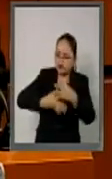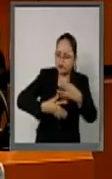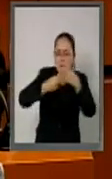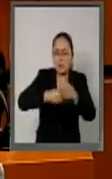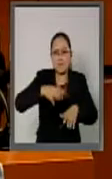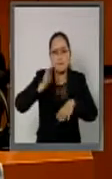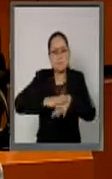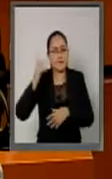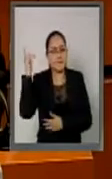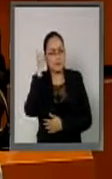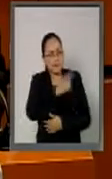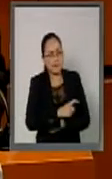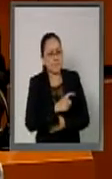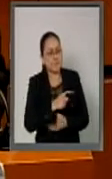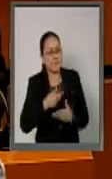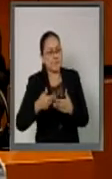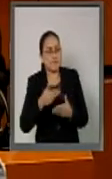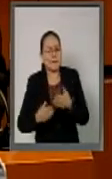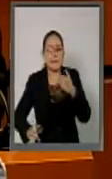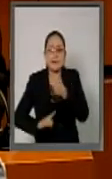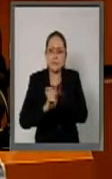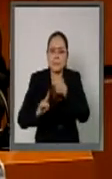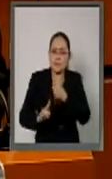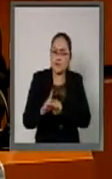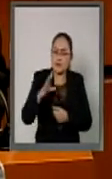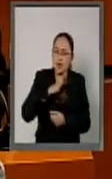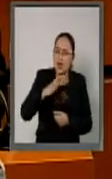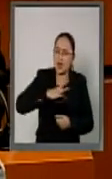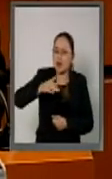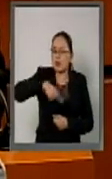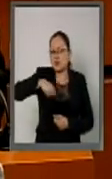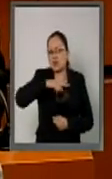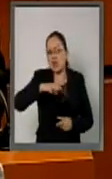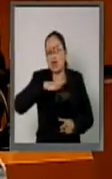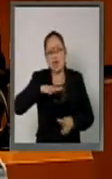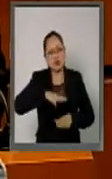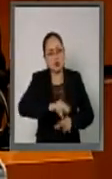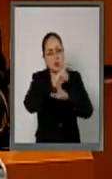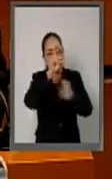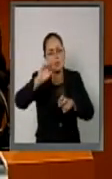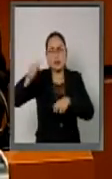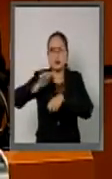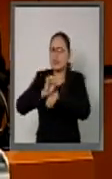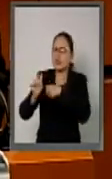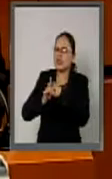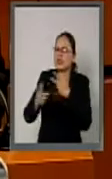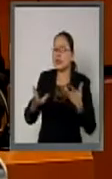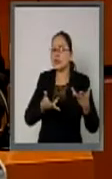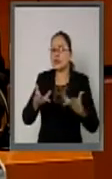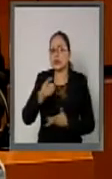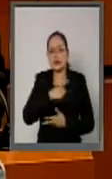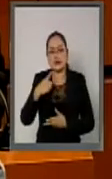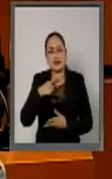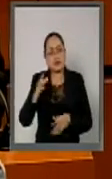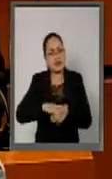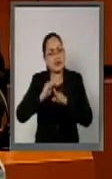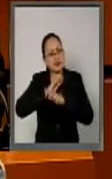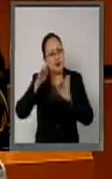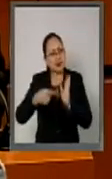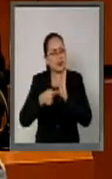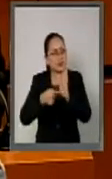por las conyunturas tan cambiantes, las acciones en materia exterior, deberán ser muy puntuales para